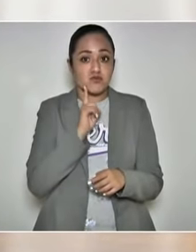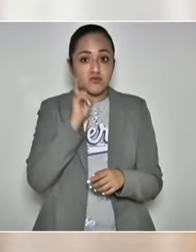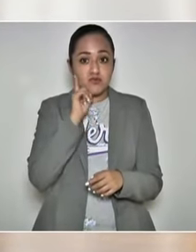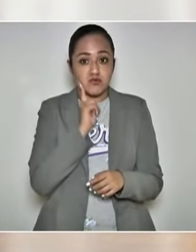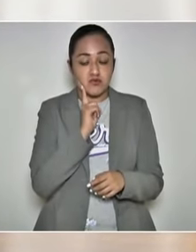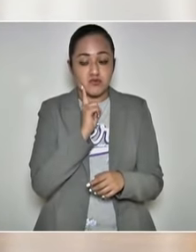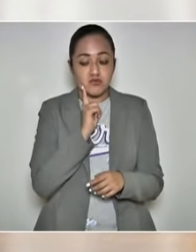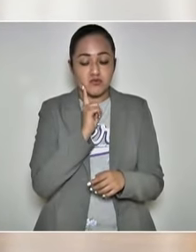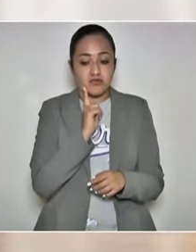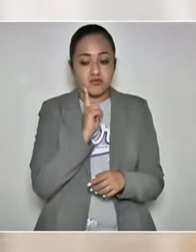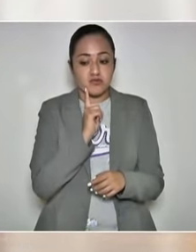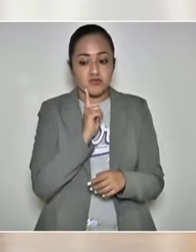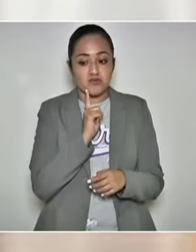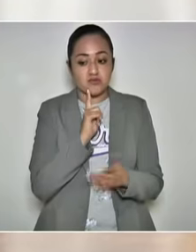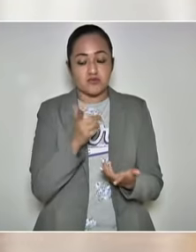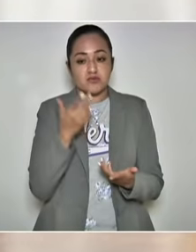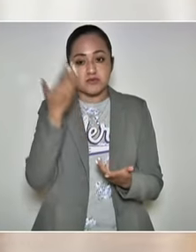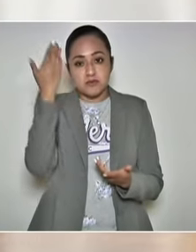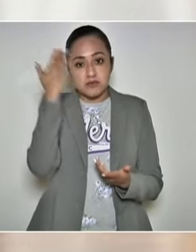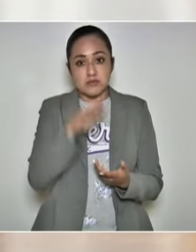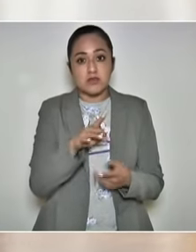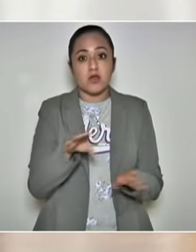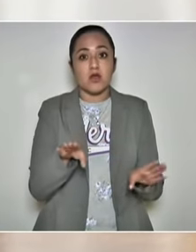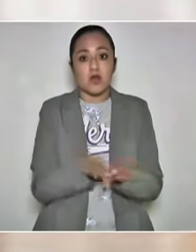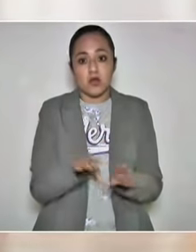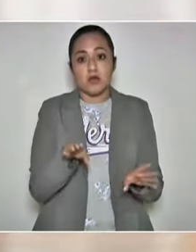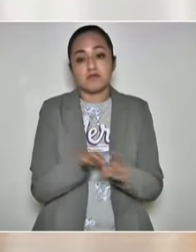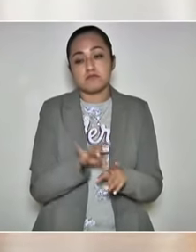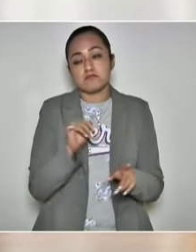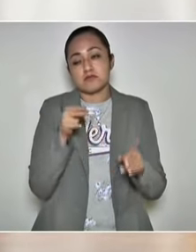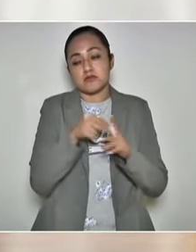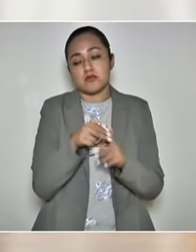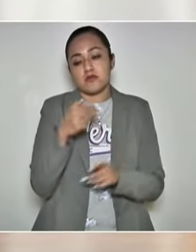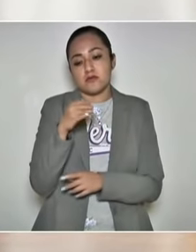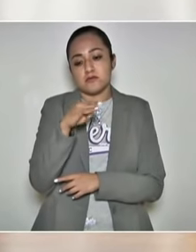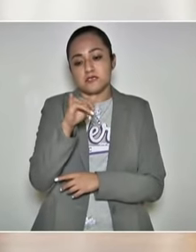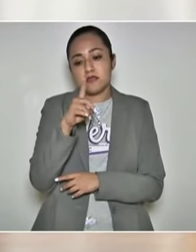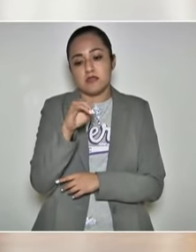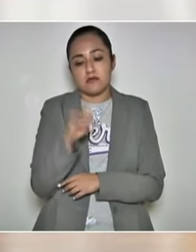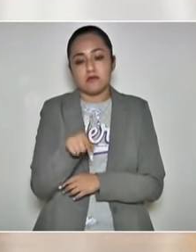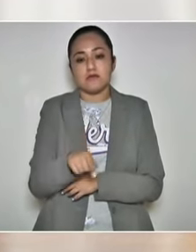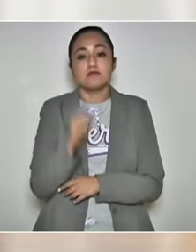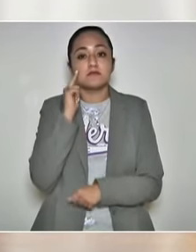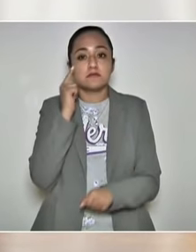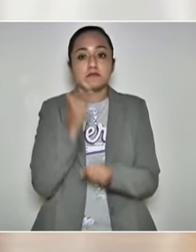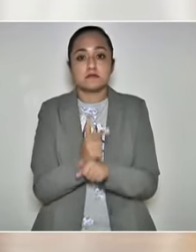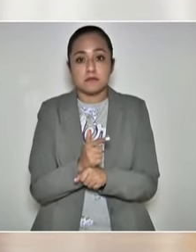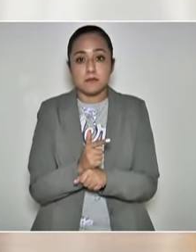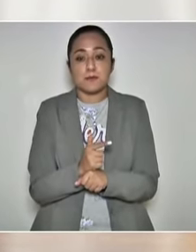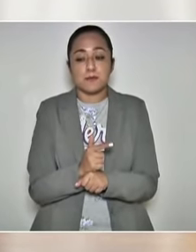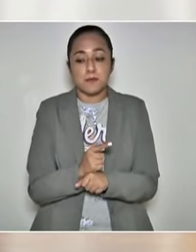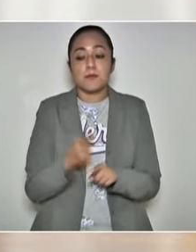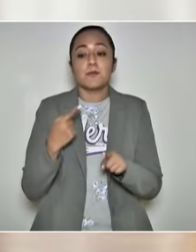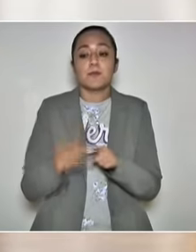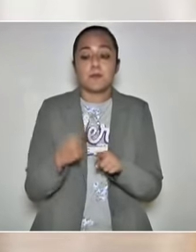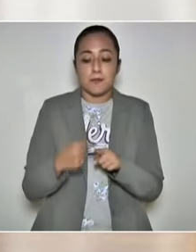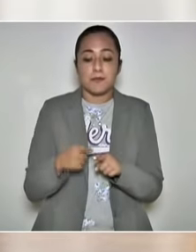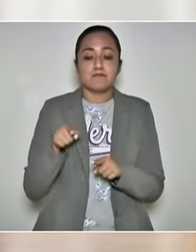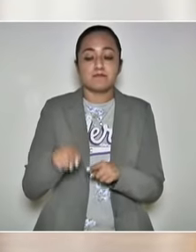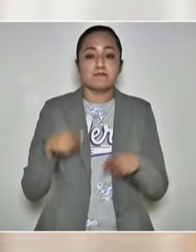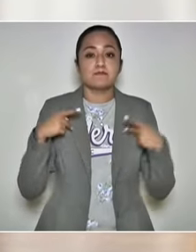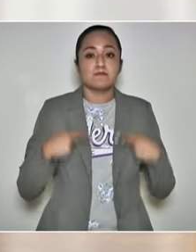de la cual se conoce fue el homicidio. Hay identificación de quiénes